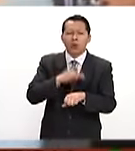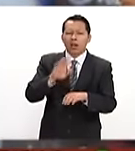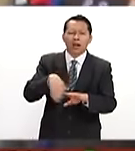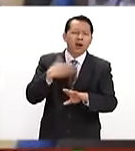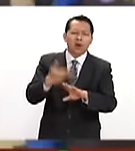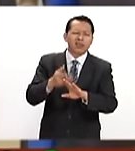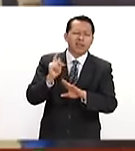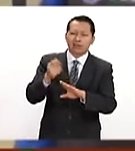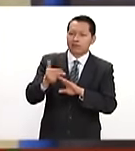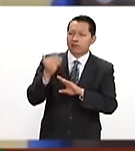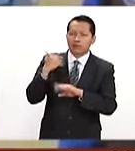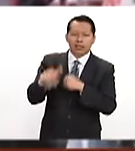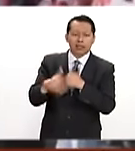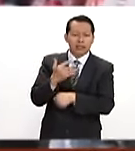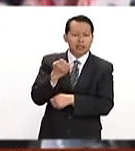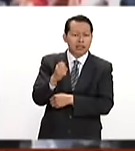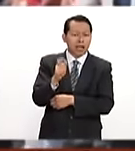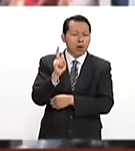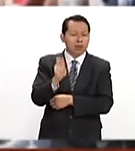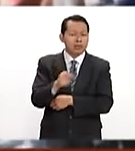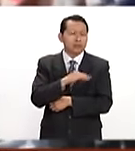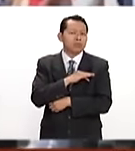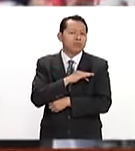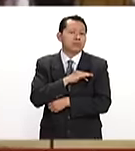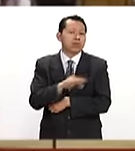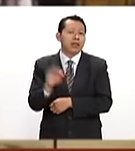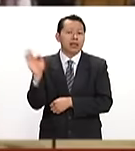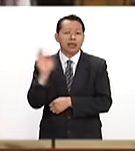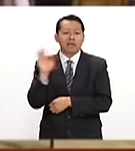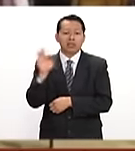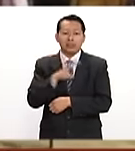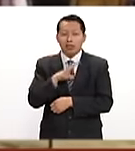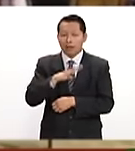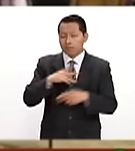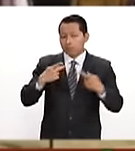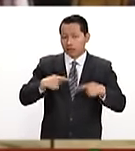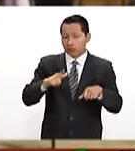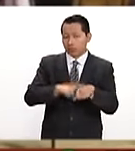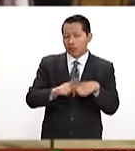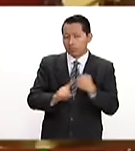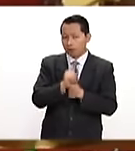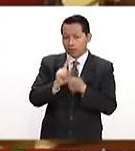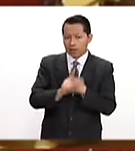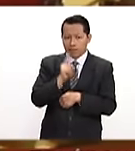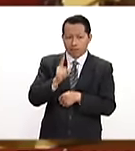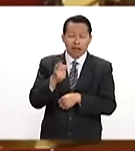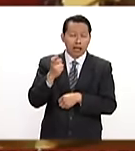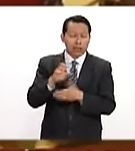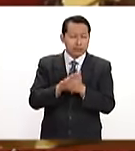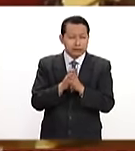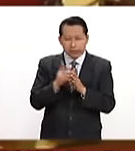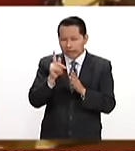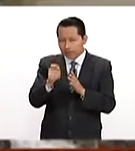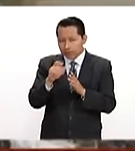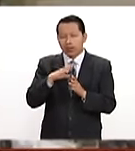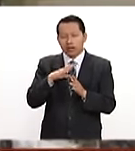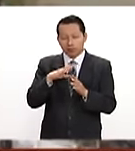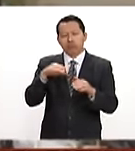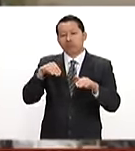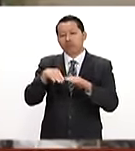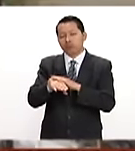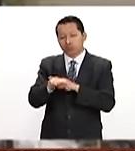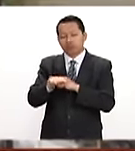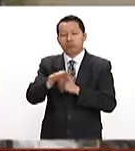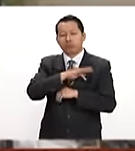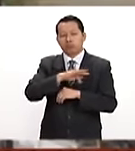ocurrido el pasado 15 de enero, podría responder a un supuesto conflicto personal. El sospechoso fue ingresado al Centro Preventivo